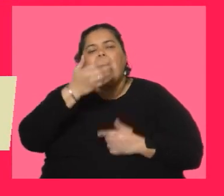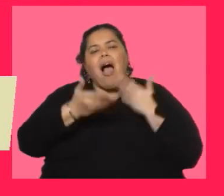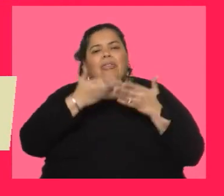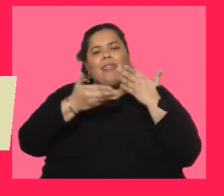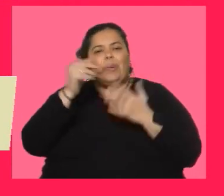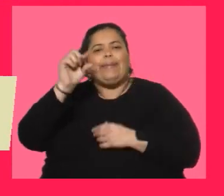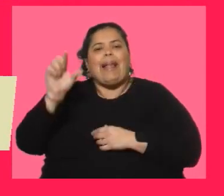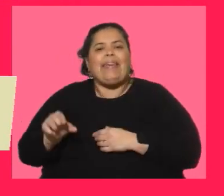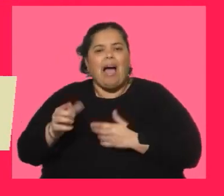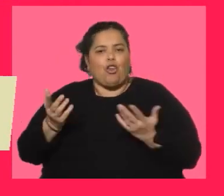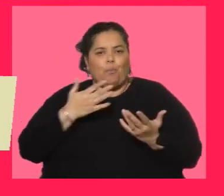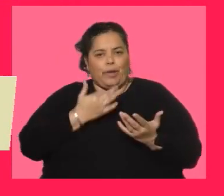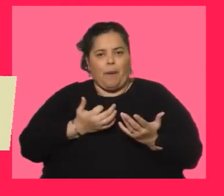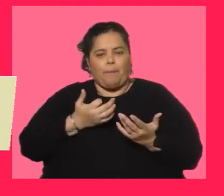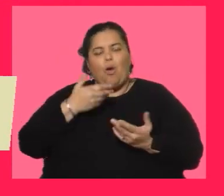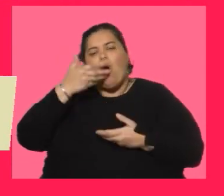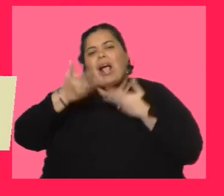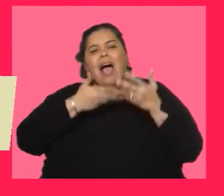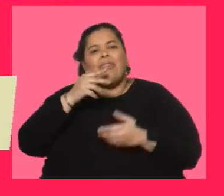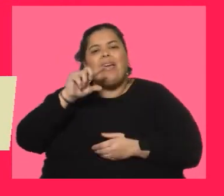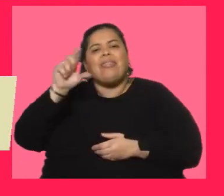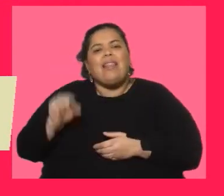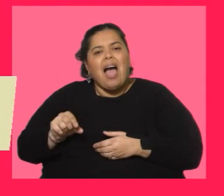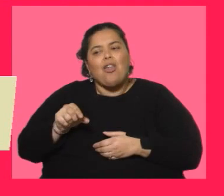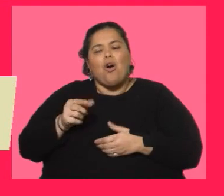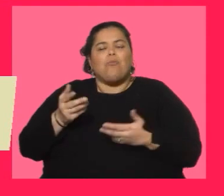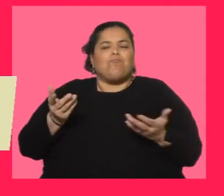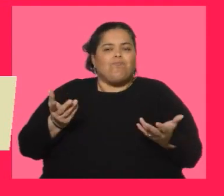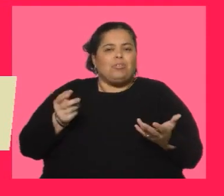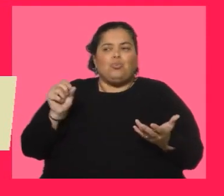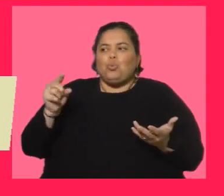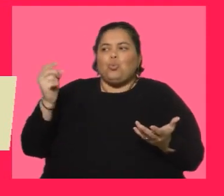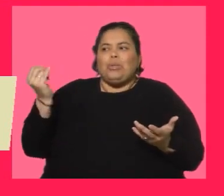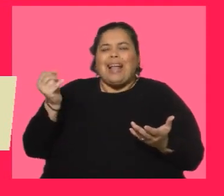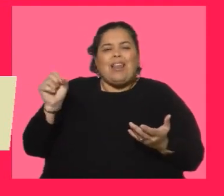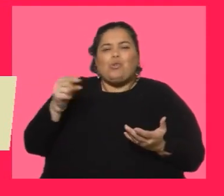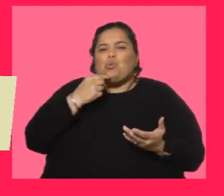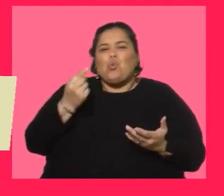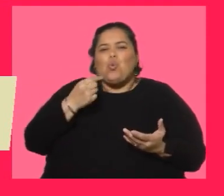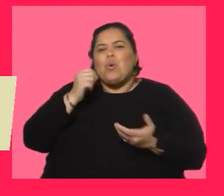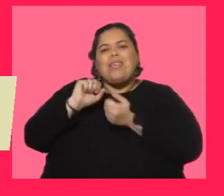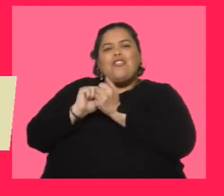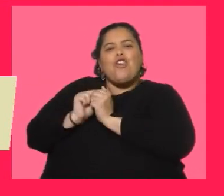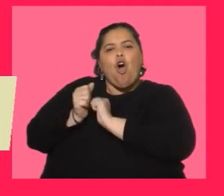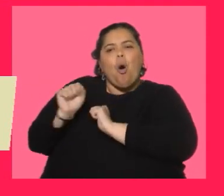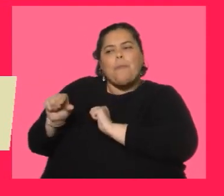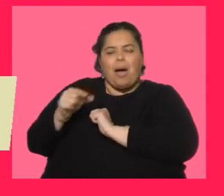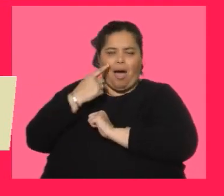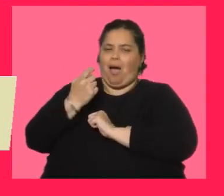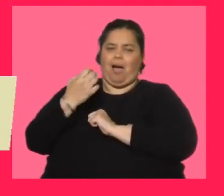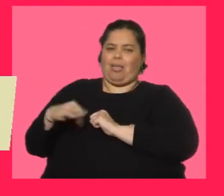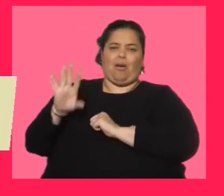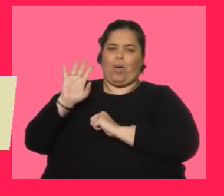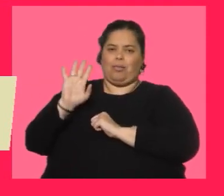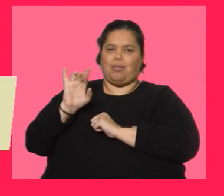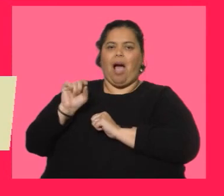Hay las que son italianas, los cantantes italianos, te das cuenta, te das cuenta que son nativos por